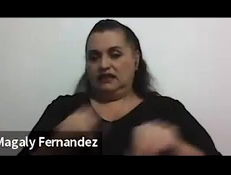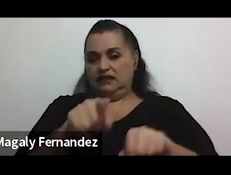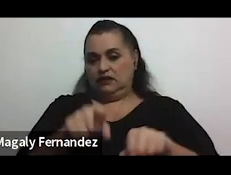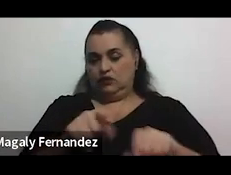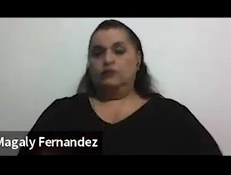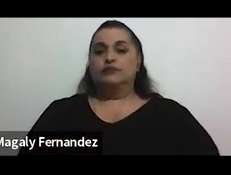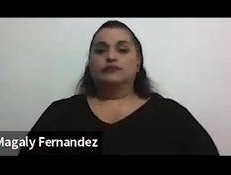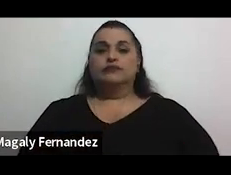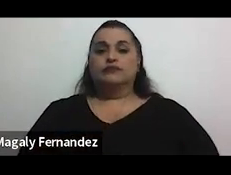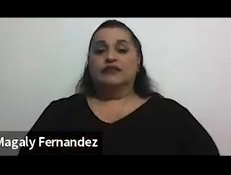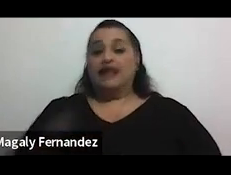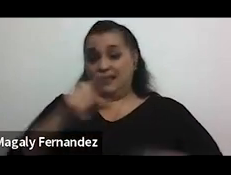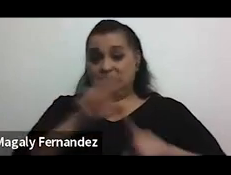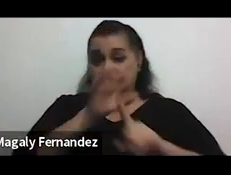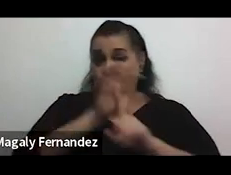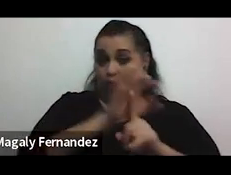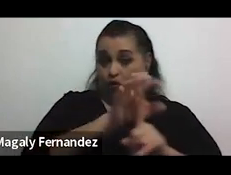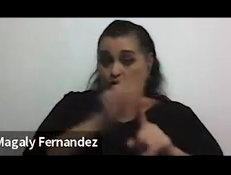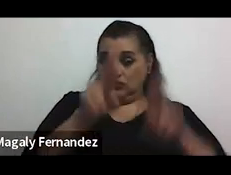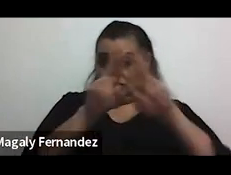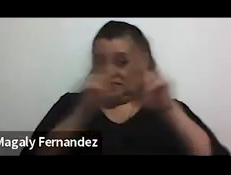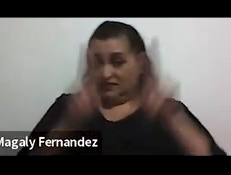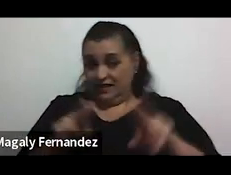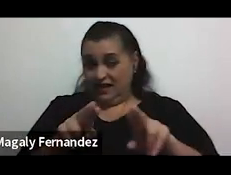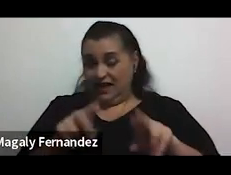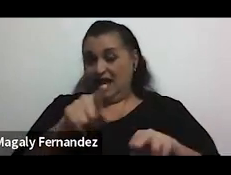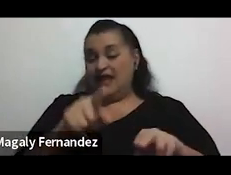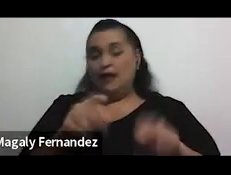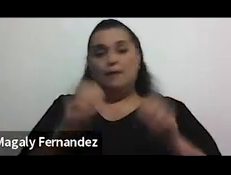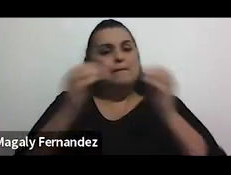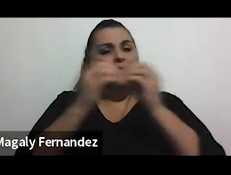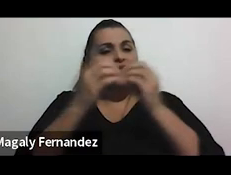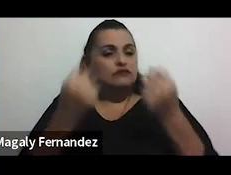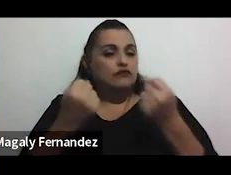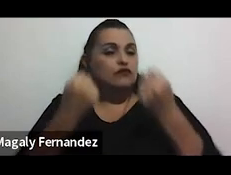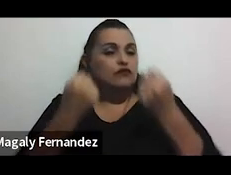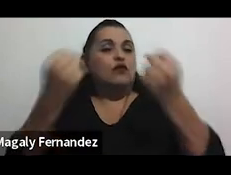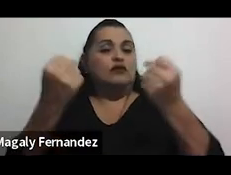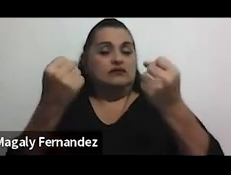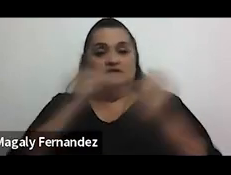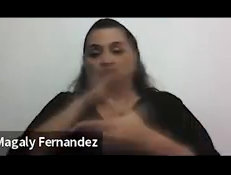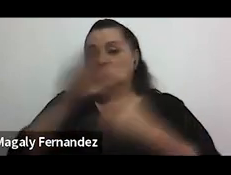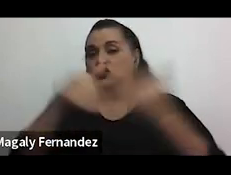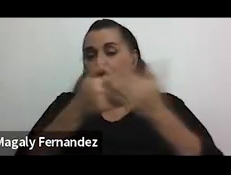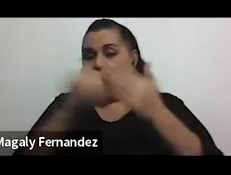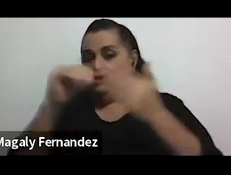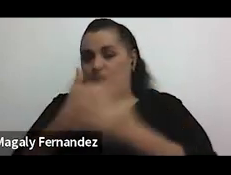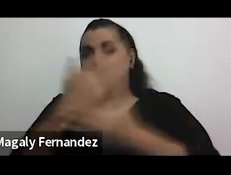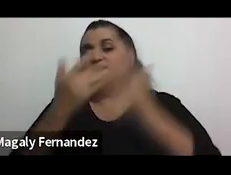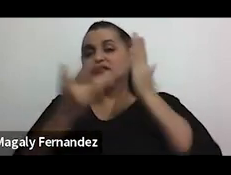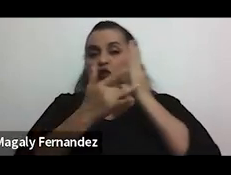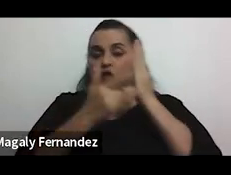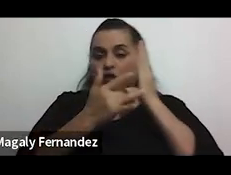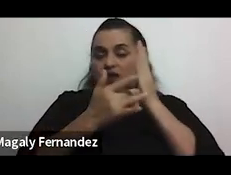y este acoso precisamente adquiere mayor fuerza con todas las tecnologías de la información